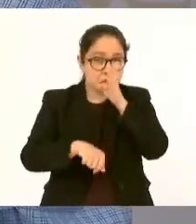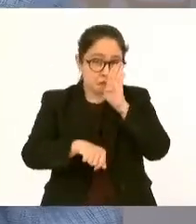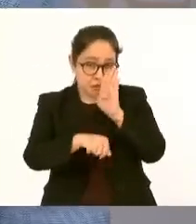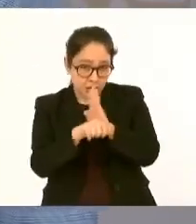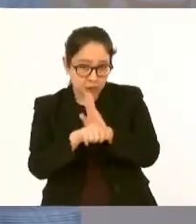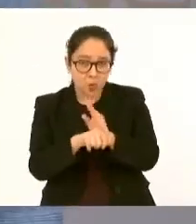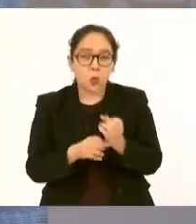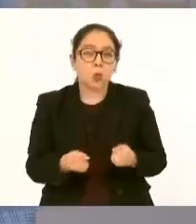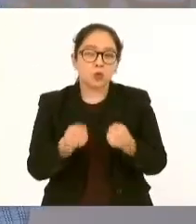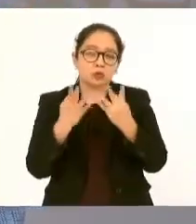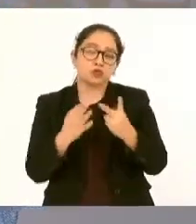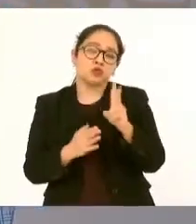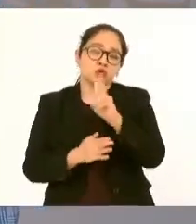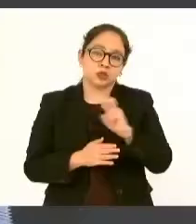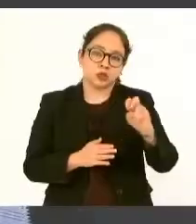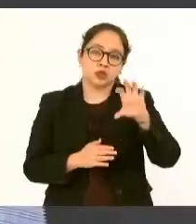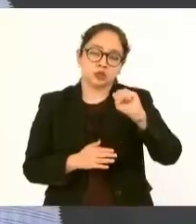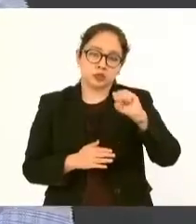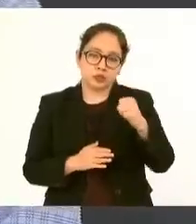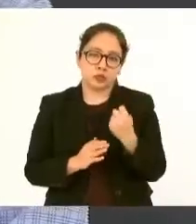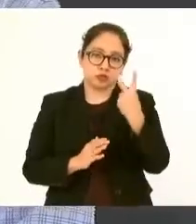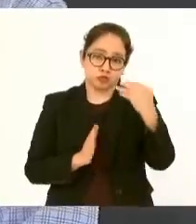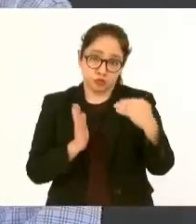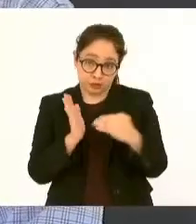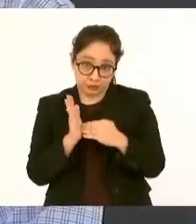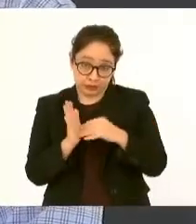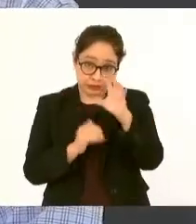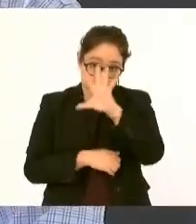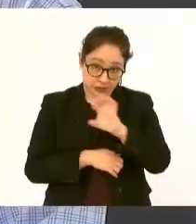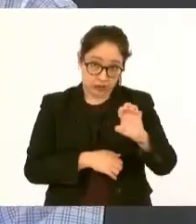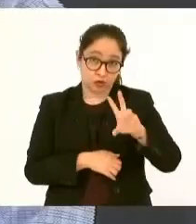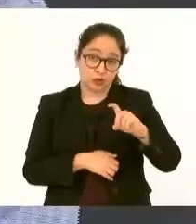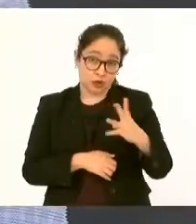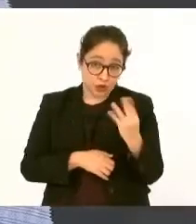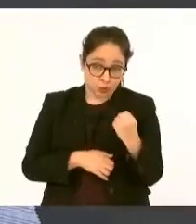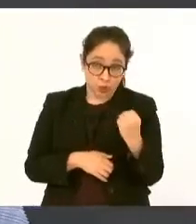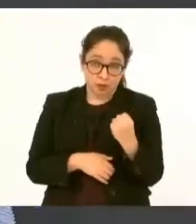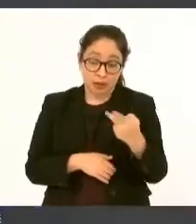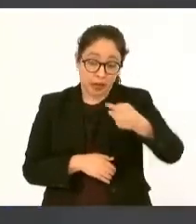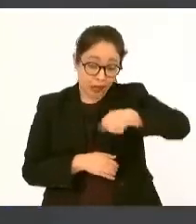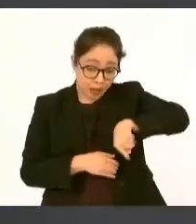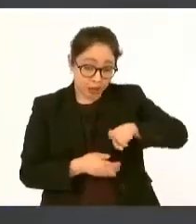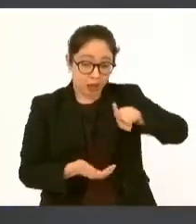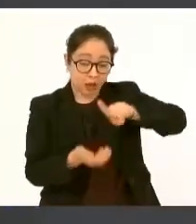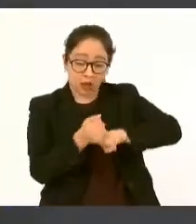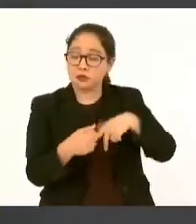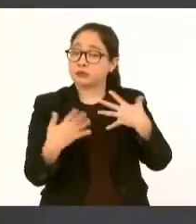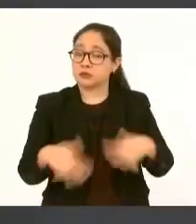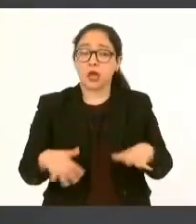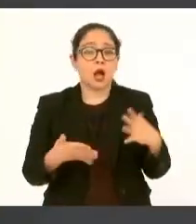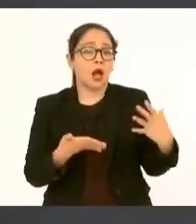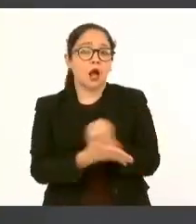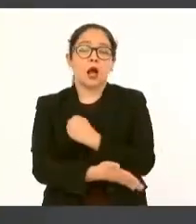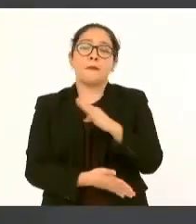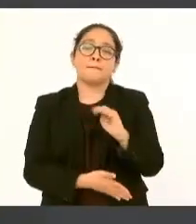262.539 tienen su beca,